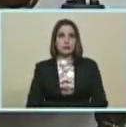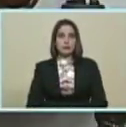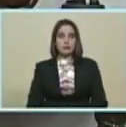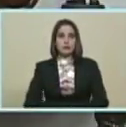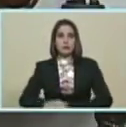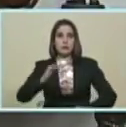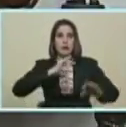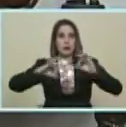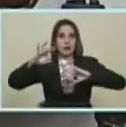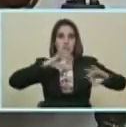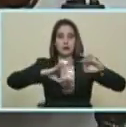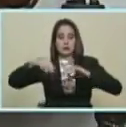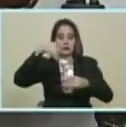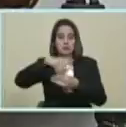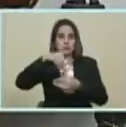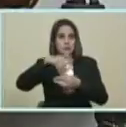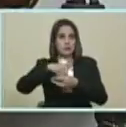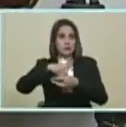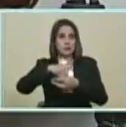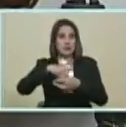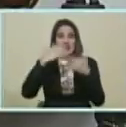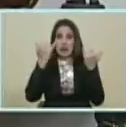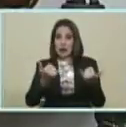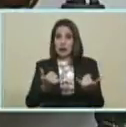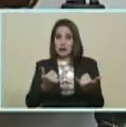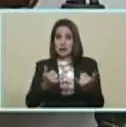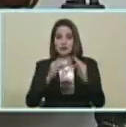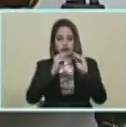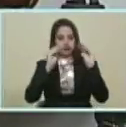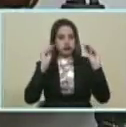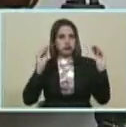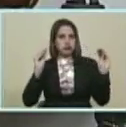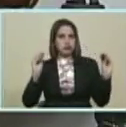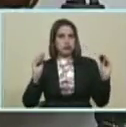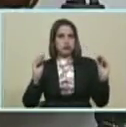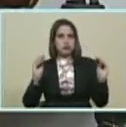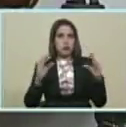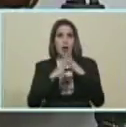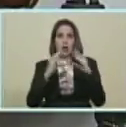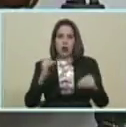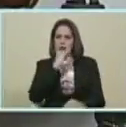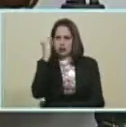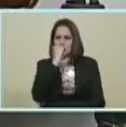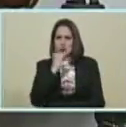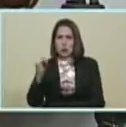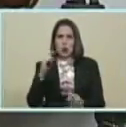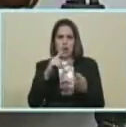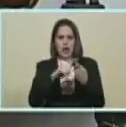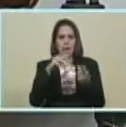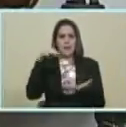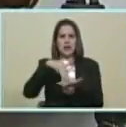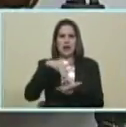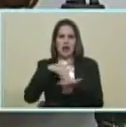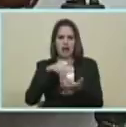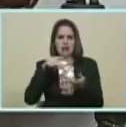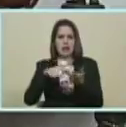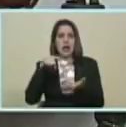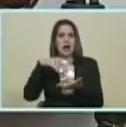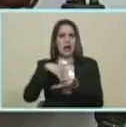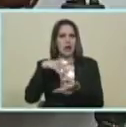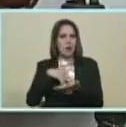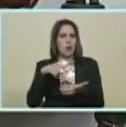prepararse para votar... ...desde ya... ...le hago un llamado... ...a la gente del Zulia... ...de Miranda... ...de